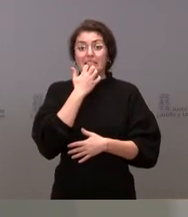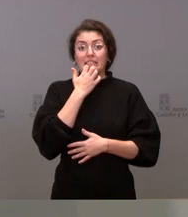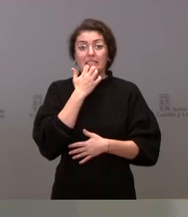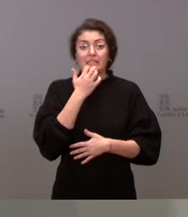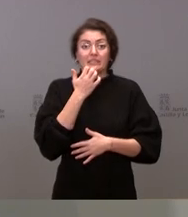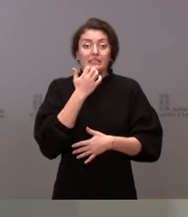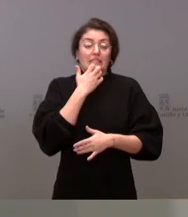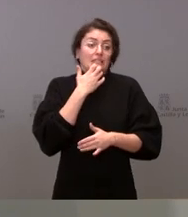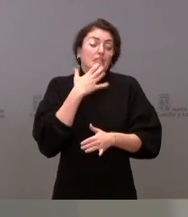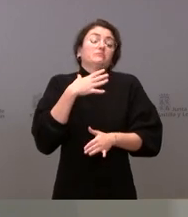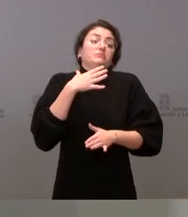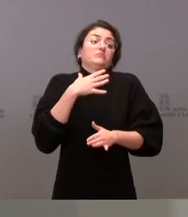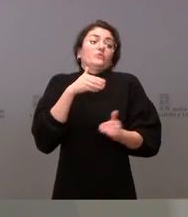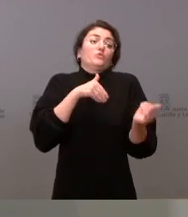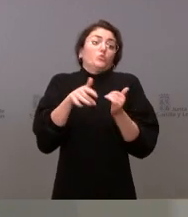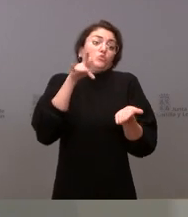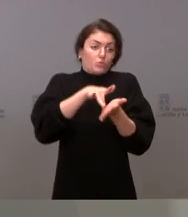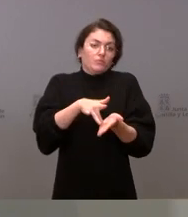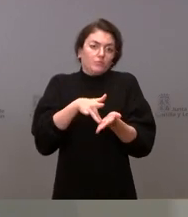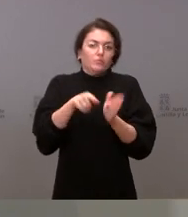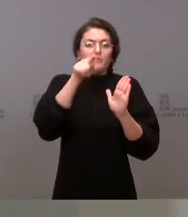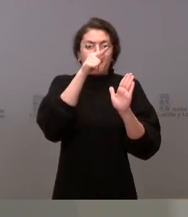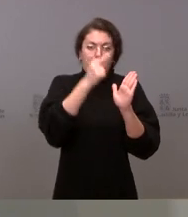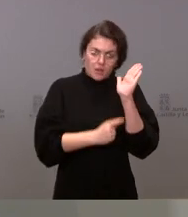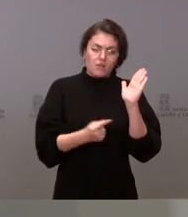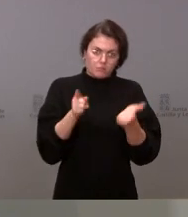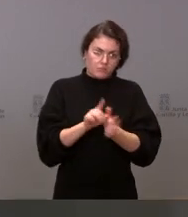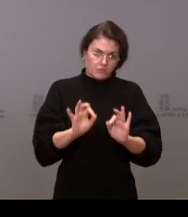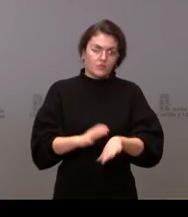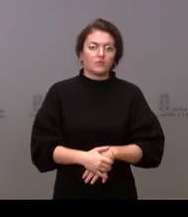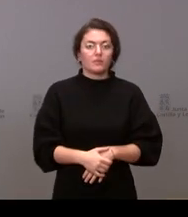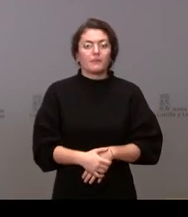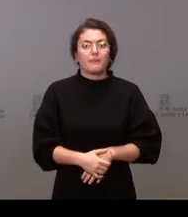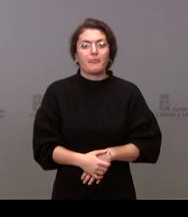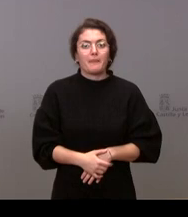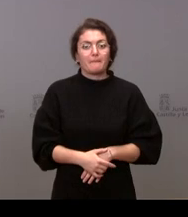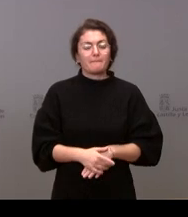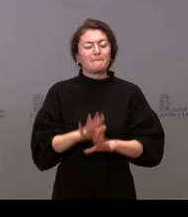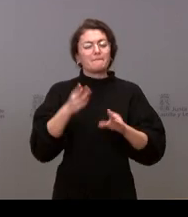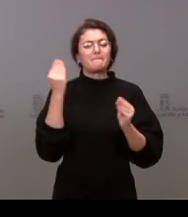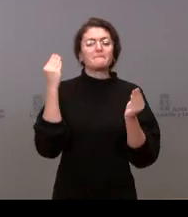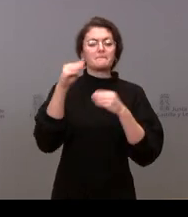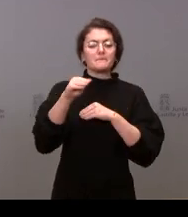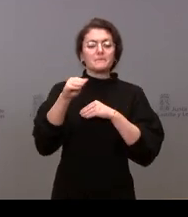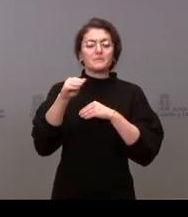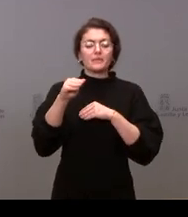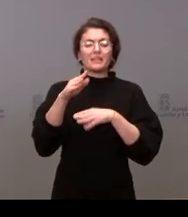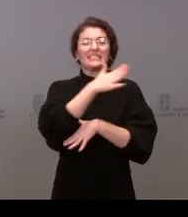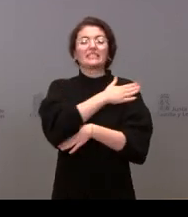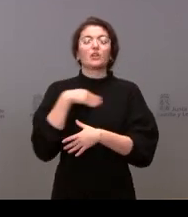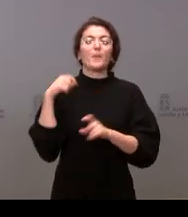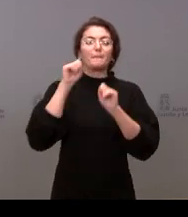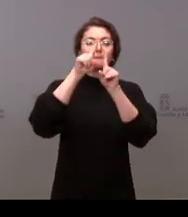fueran precisas pero en principio no lo parece y perdón tenía aquí una consulta más en la sala y es yo quería preguntar a la